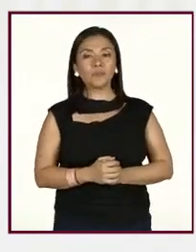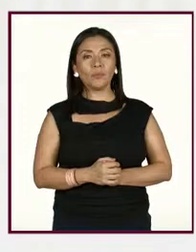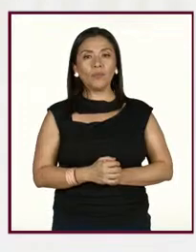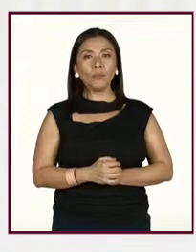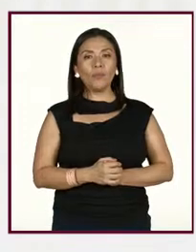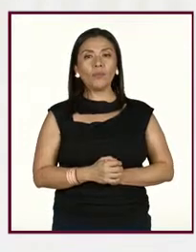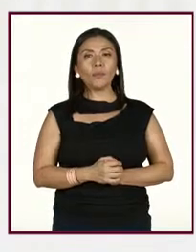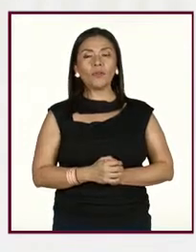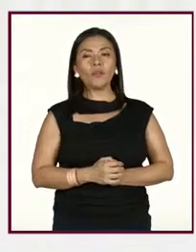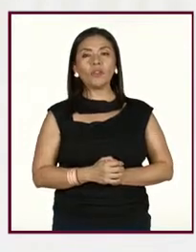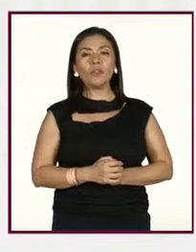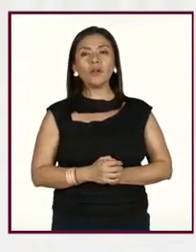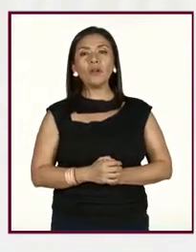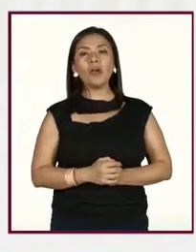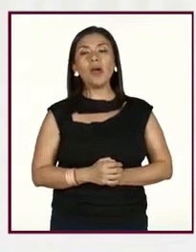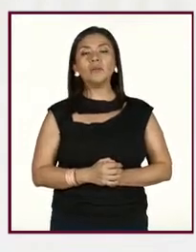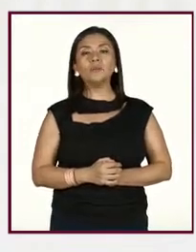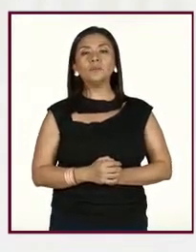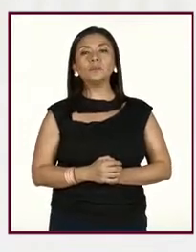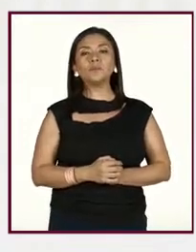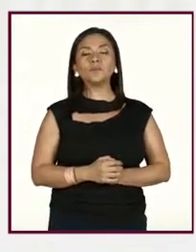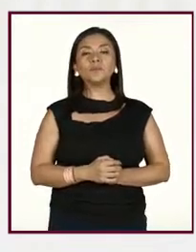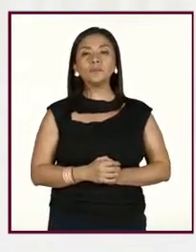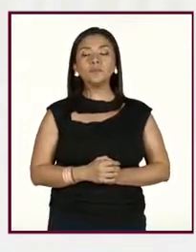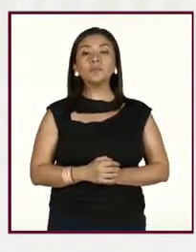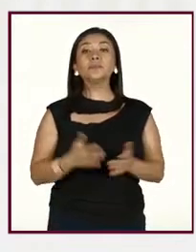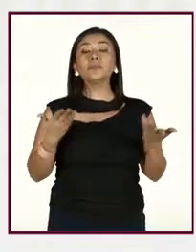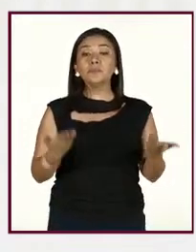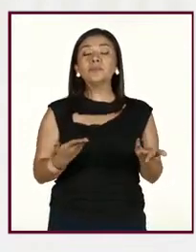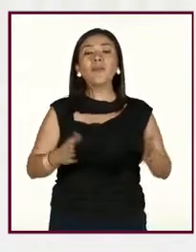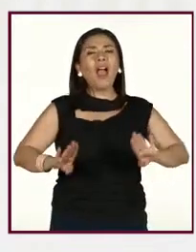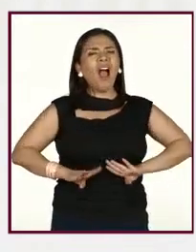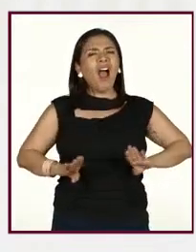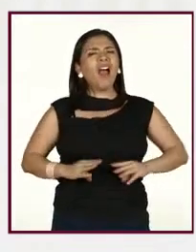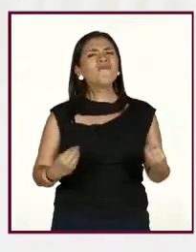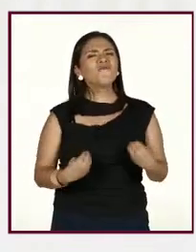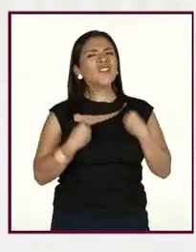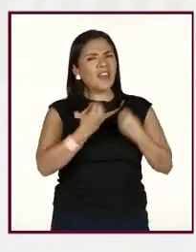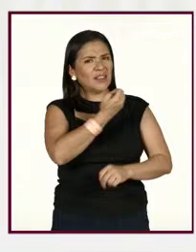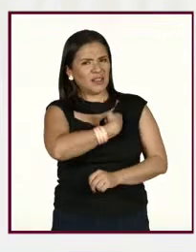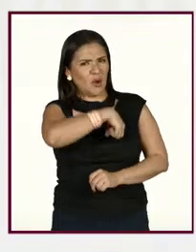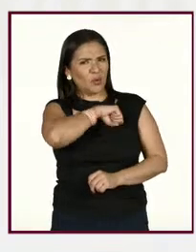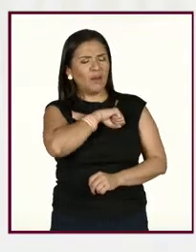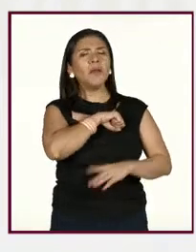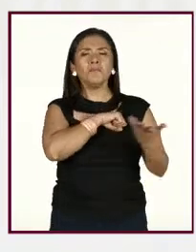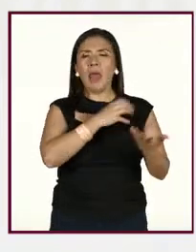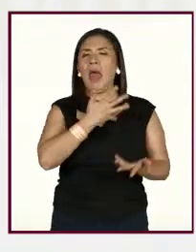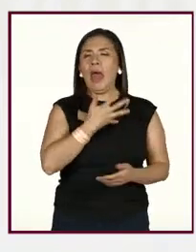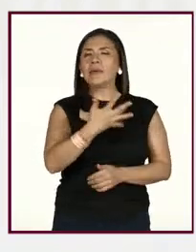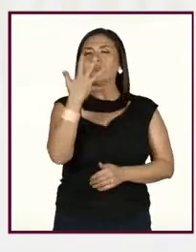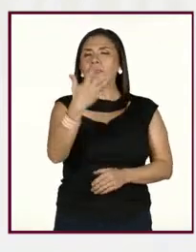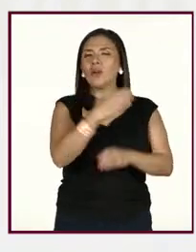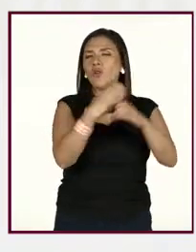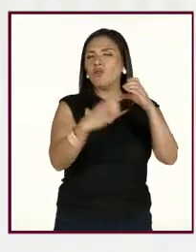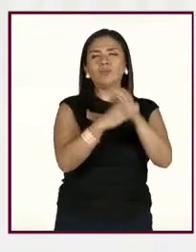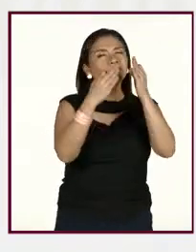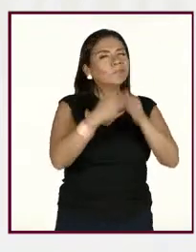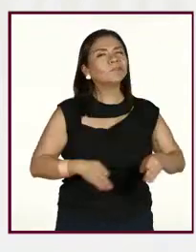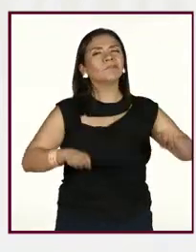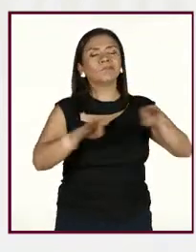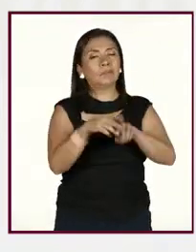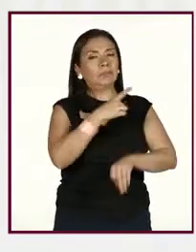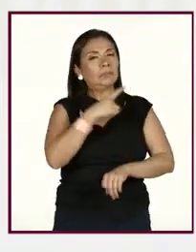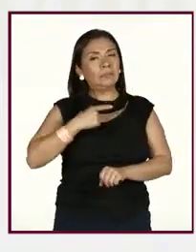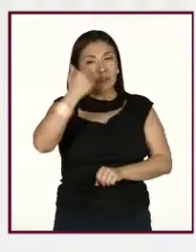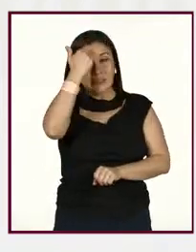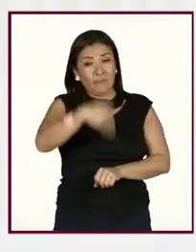Y bueno, para hablar de estilos de vida saludable, hay cinco factores bien importantes que hay que